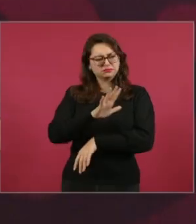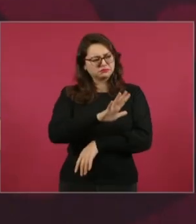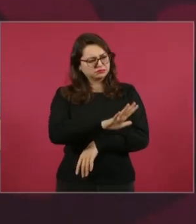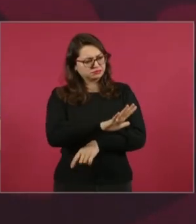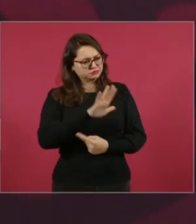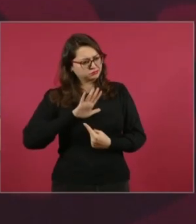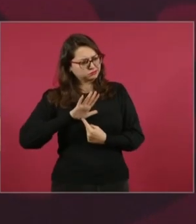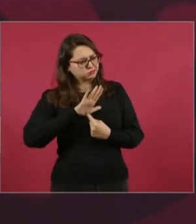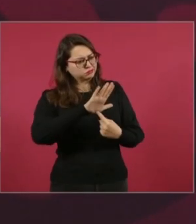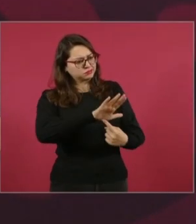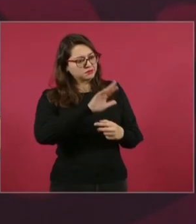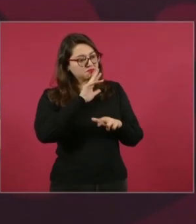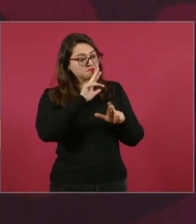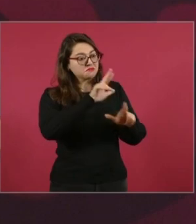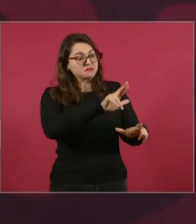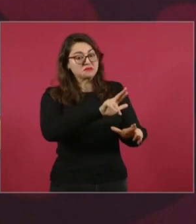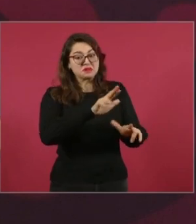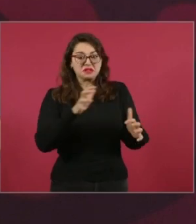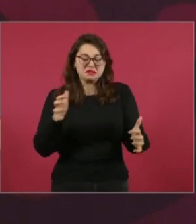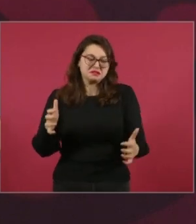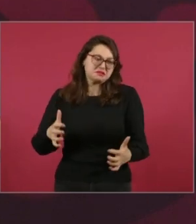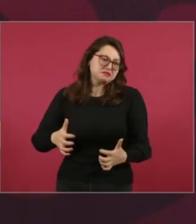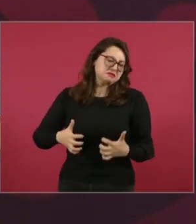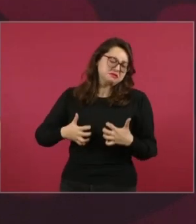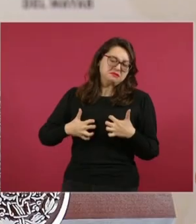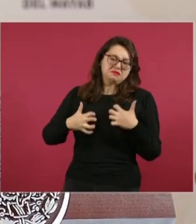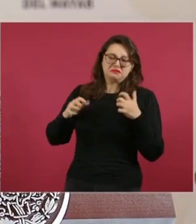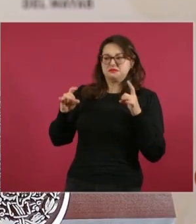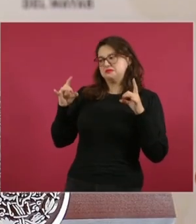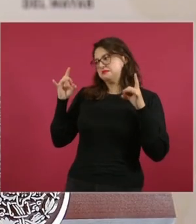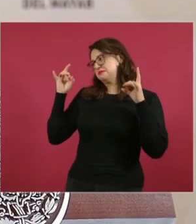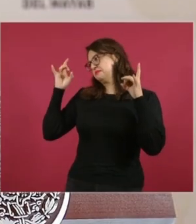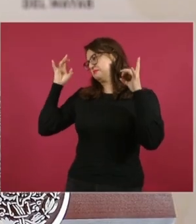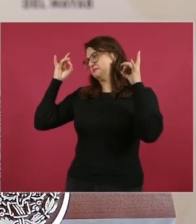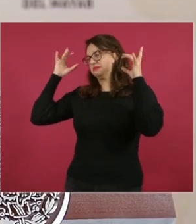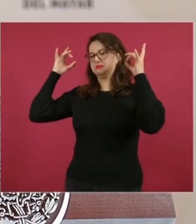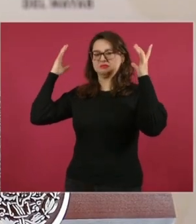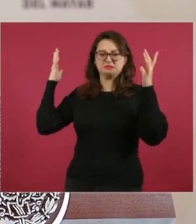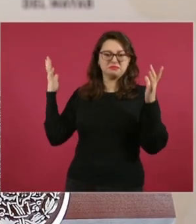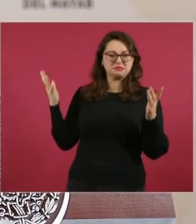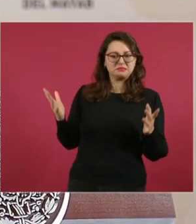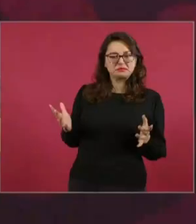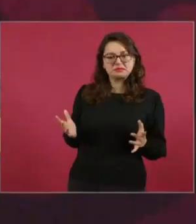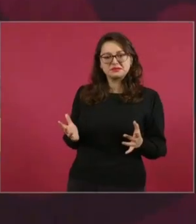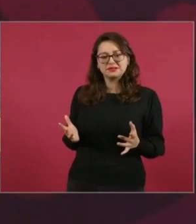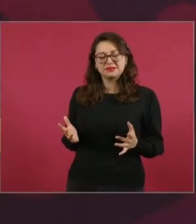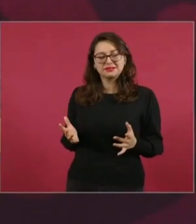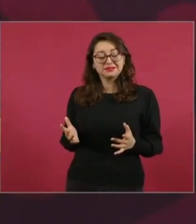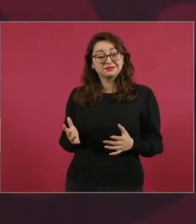no les gusta y se sienten mal, no crean.